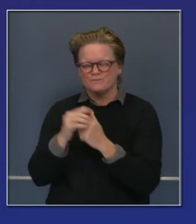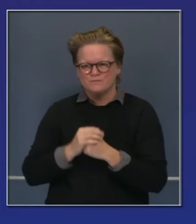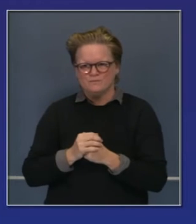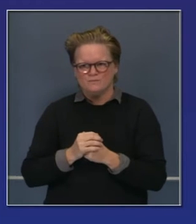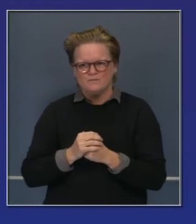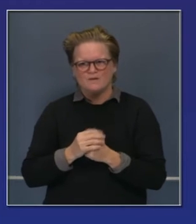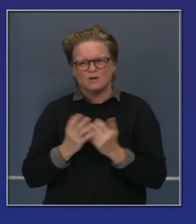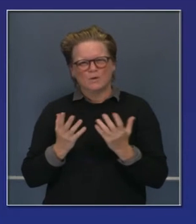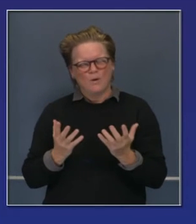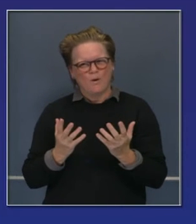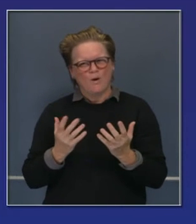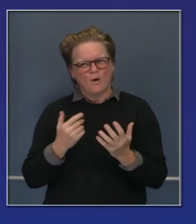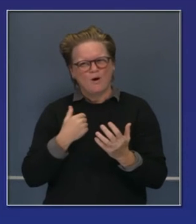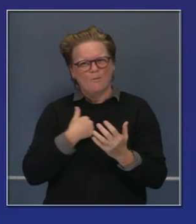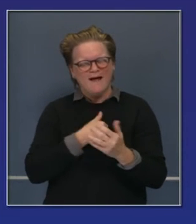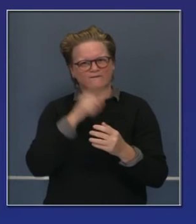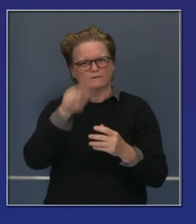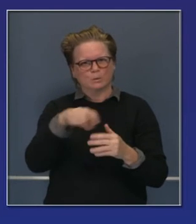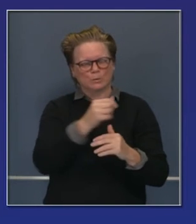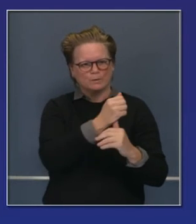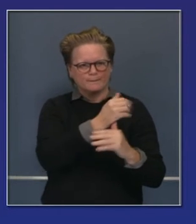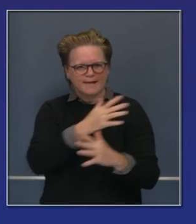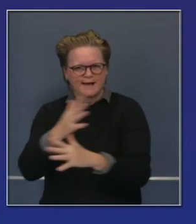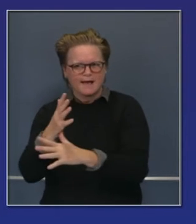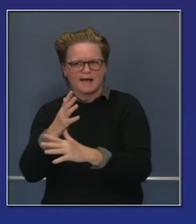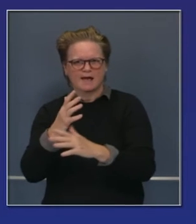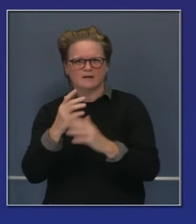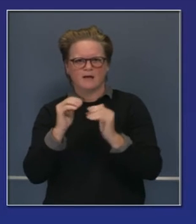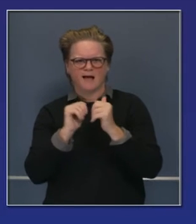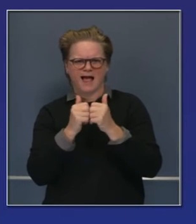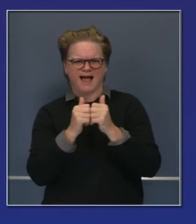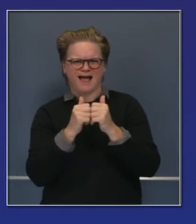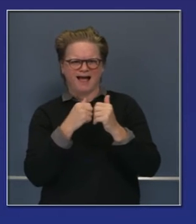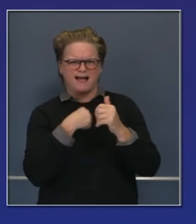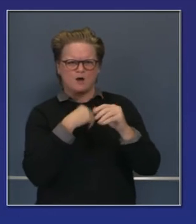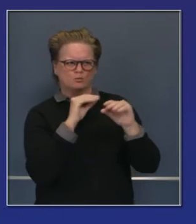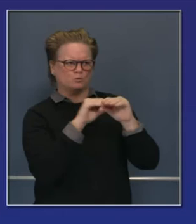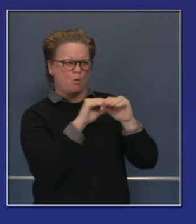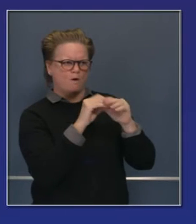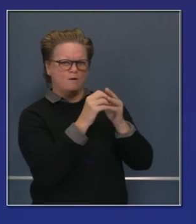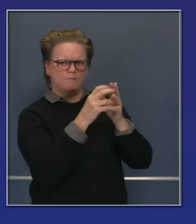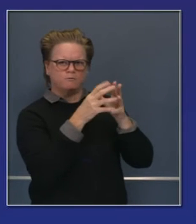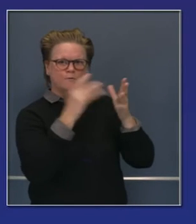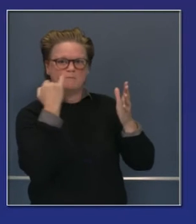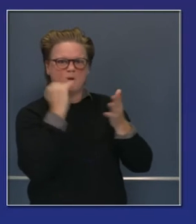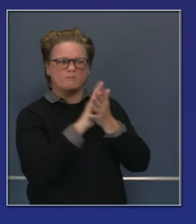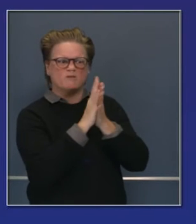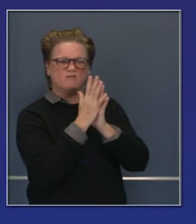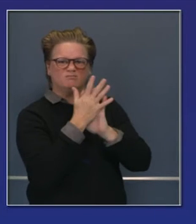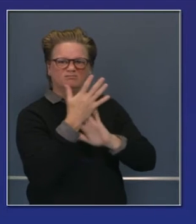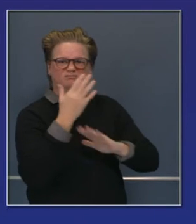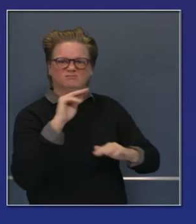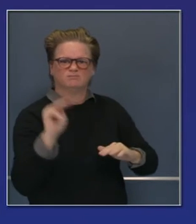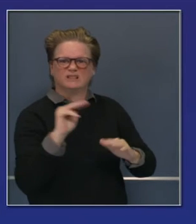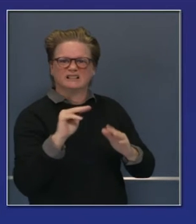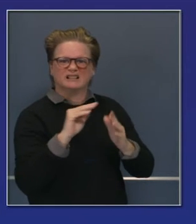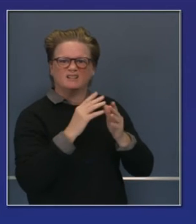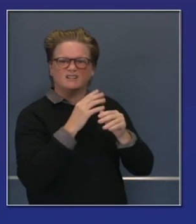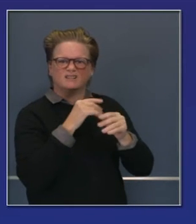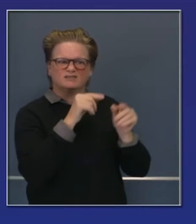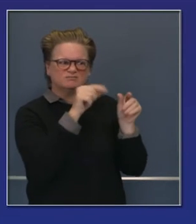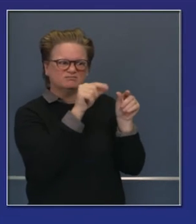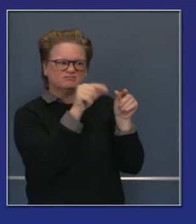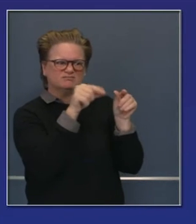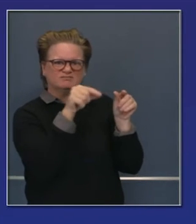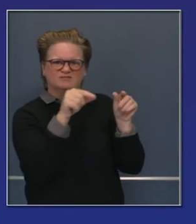Entonces, tenemos el plan para la vacuna. Hemos estado trabajando, somos de las primeras jurisdicciones en Estados Unidos, trabajando con el CDC para